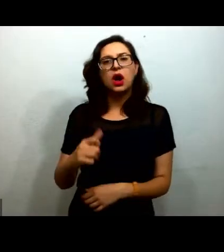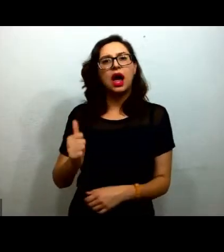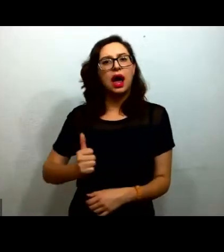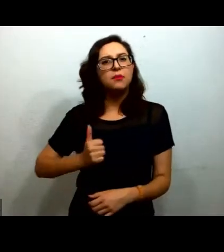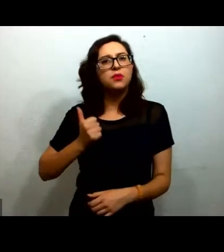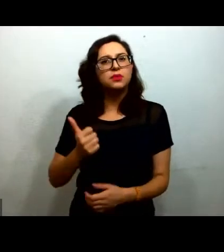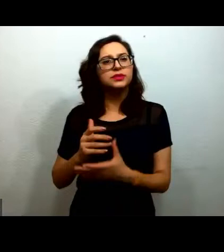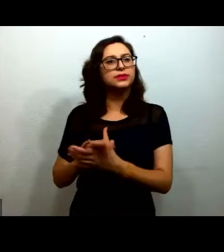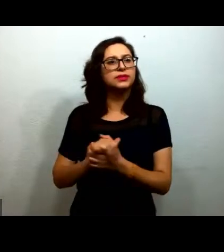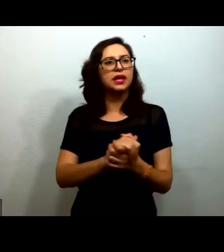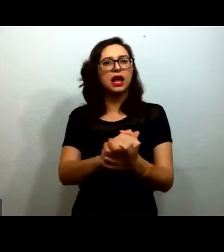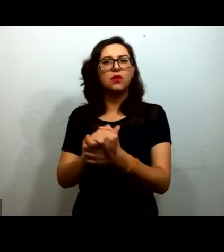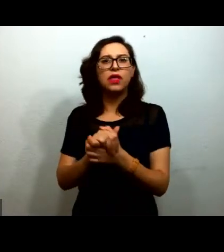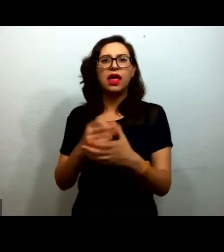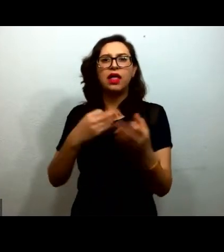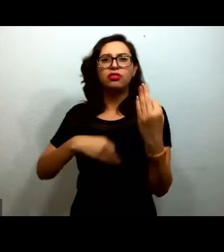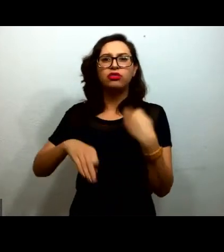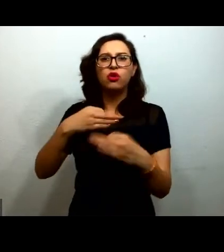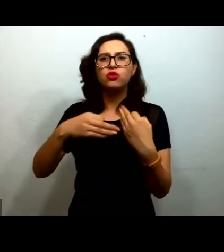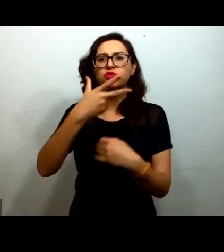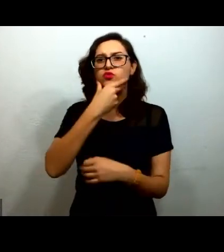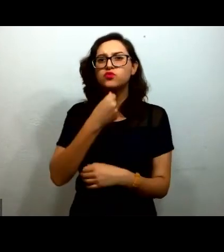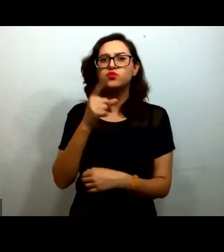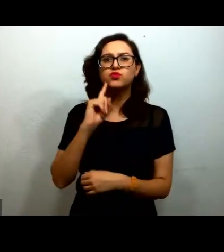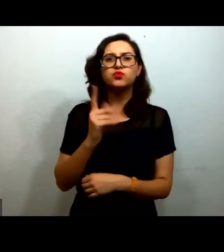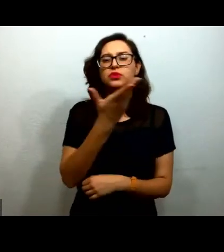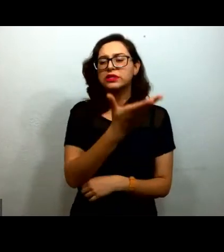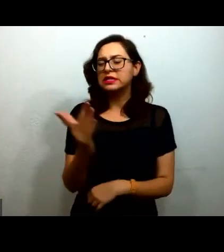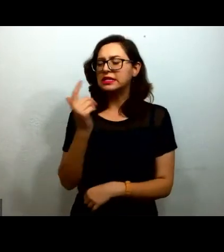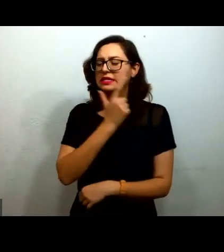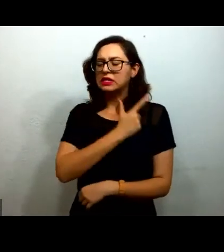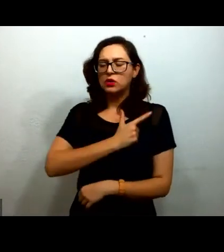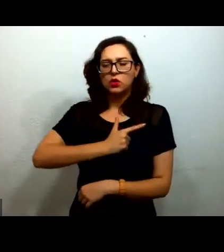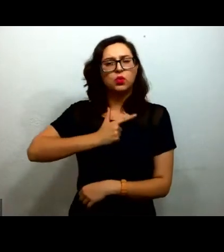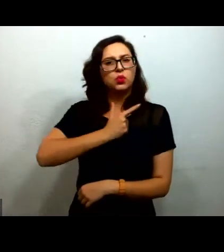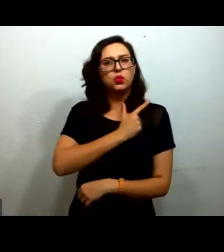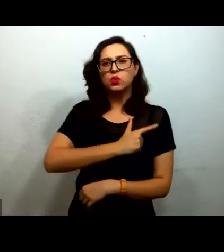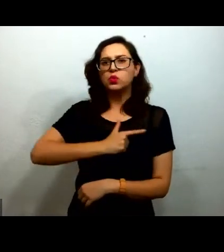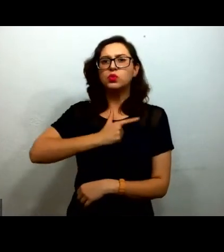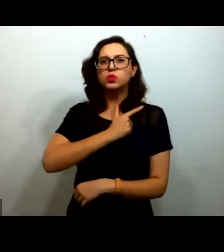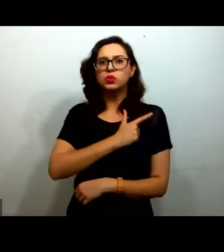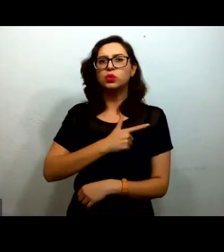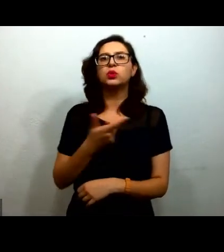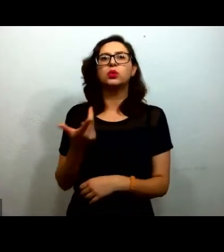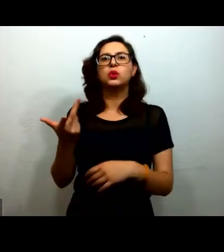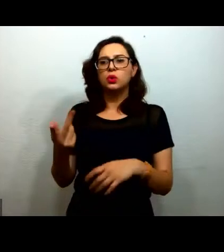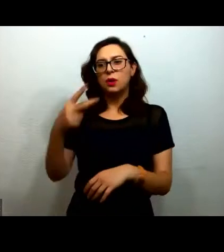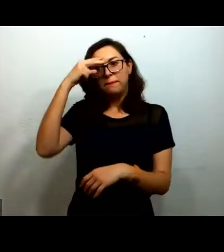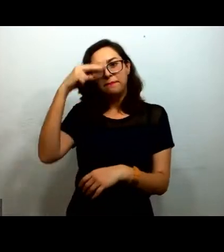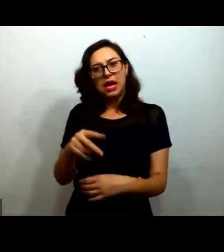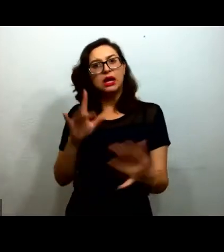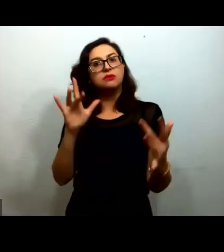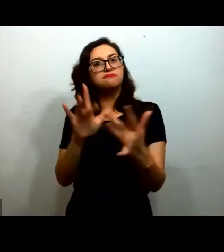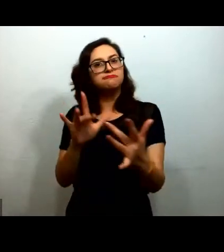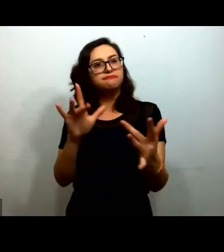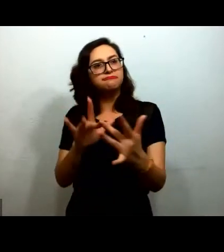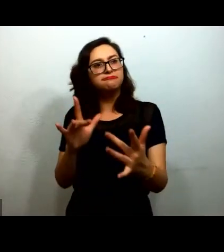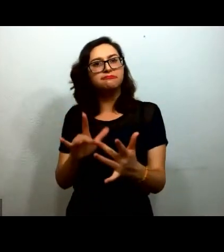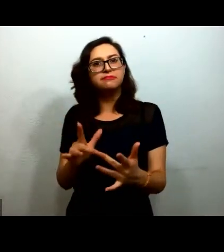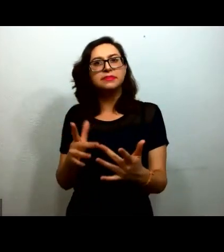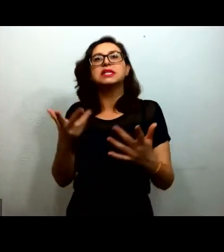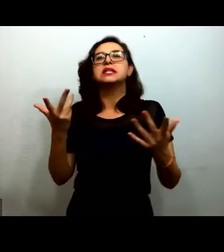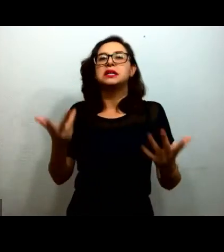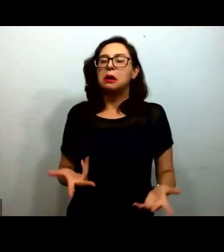todos y todas. Siempre un gusto estar con ustedes en México, aunque sea a la